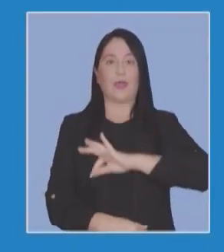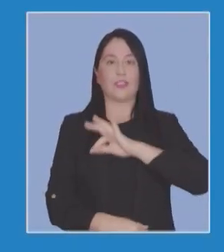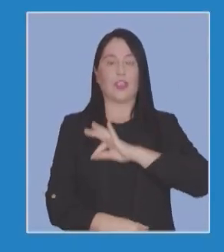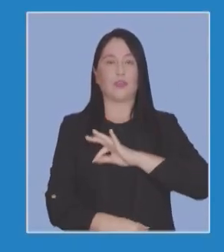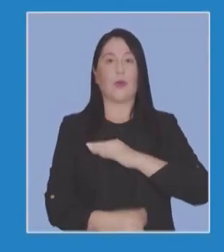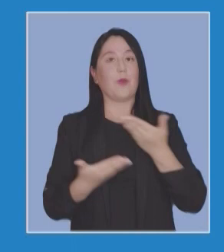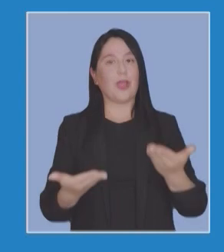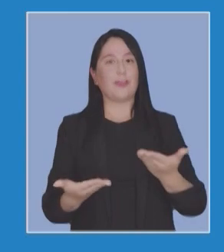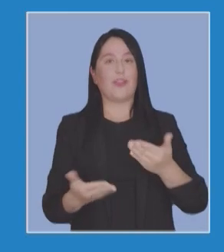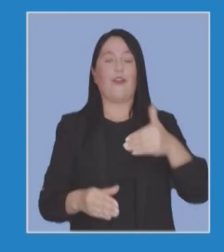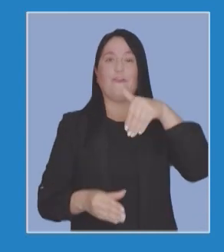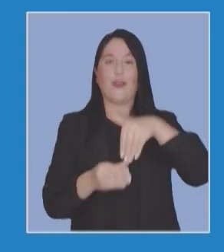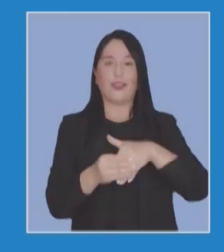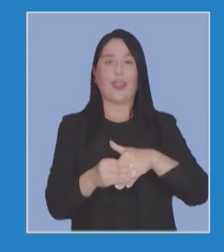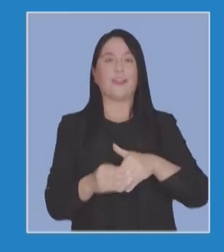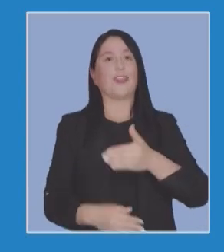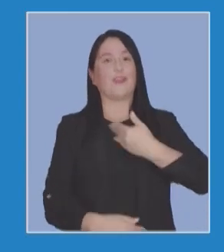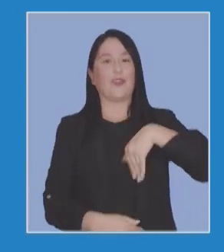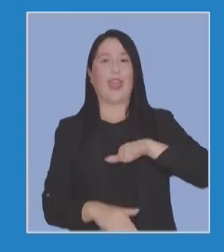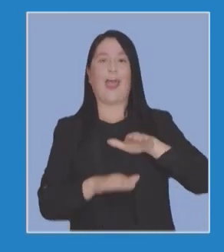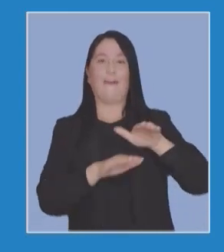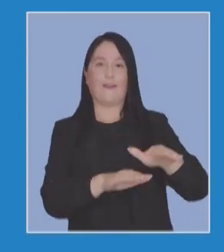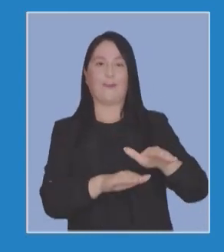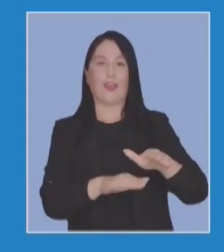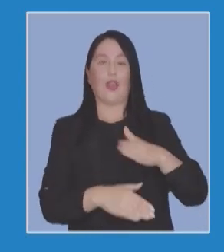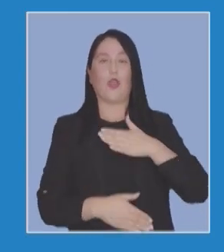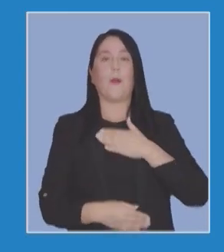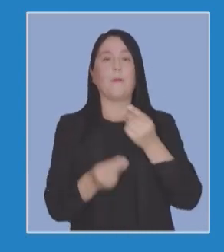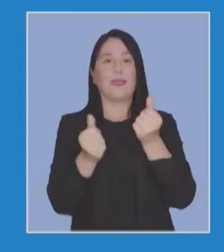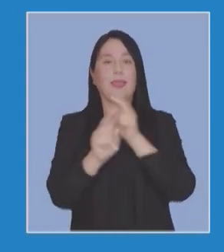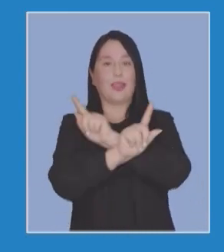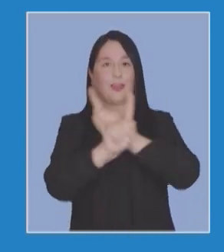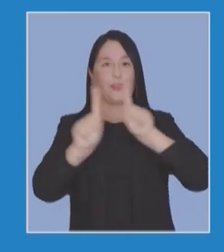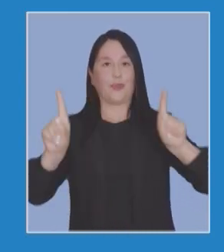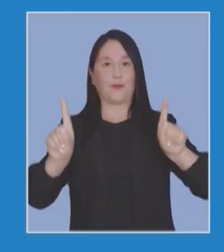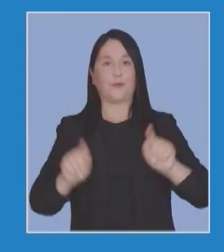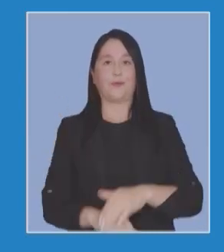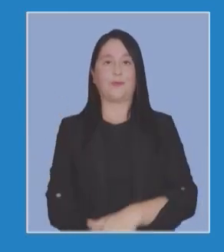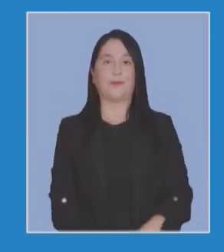Por eso, votamos a favor. Con mi plata, no.